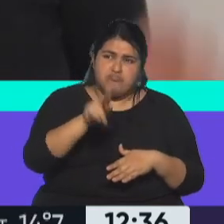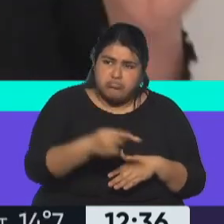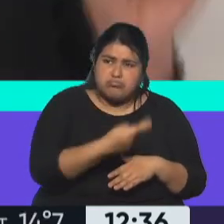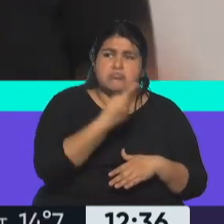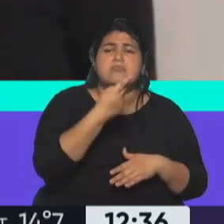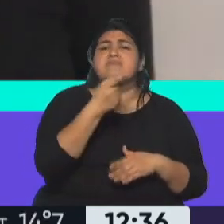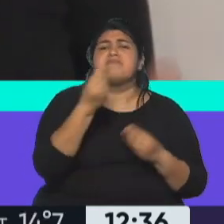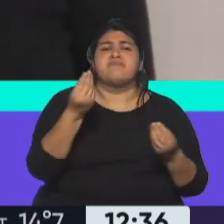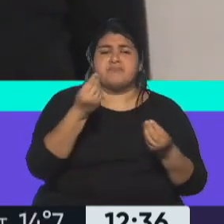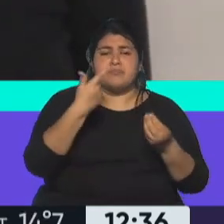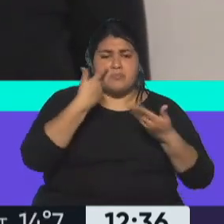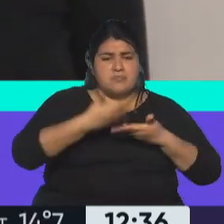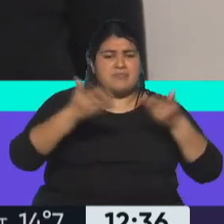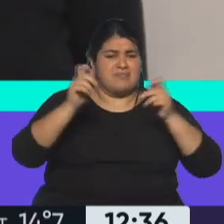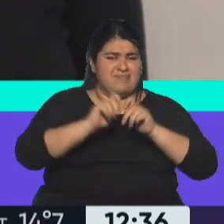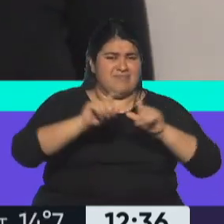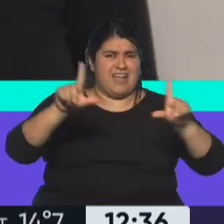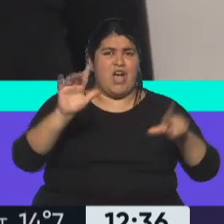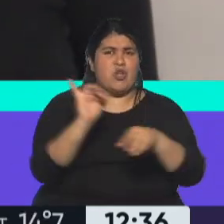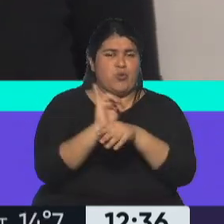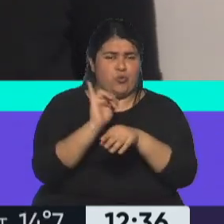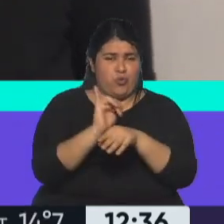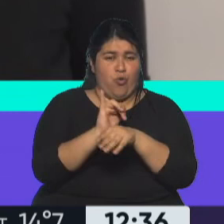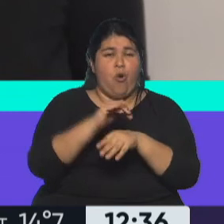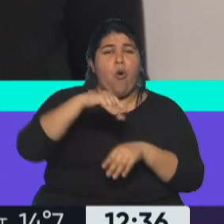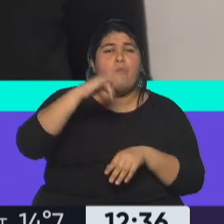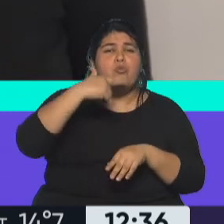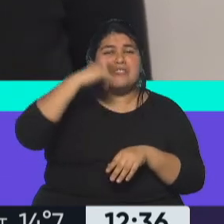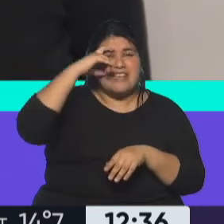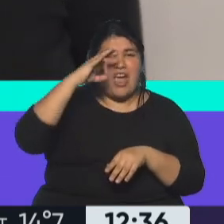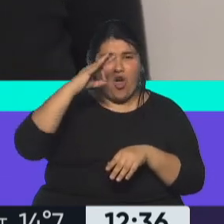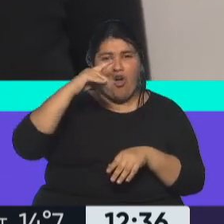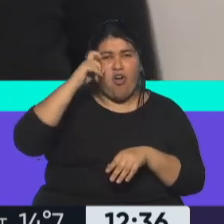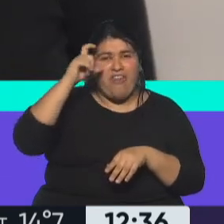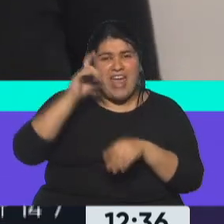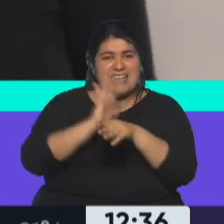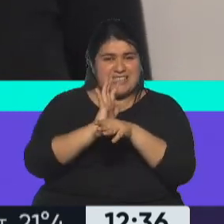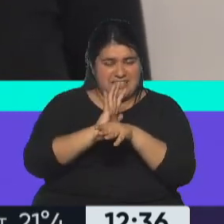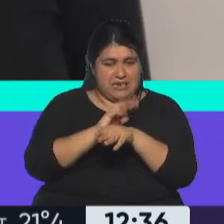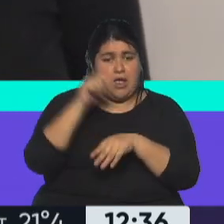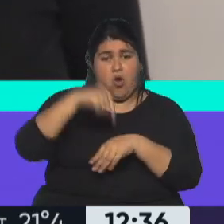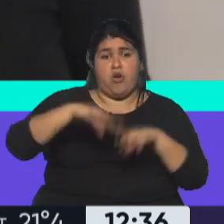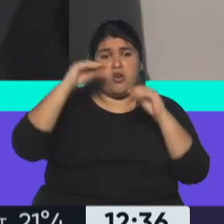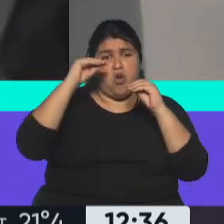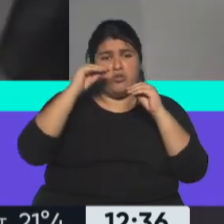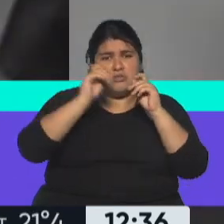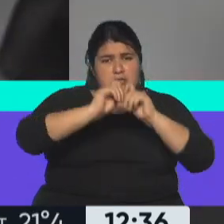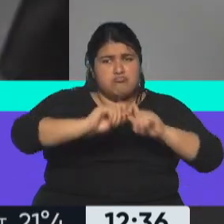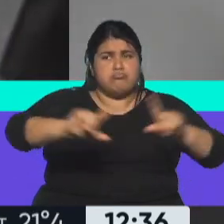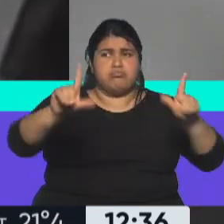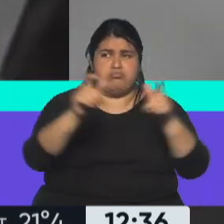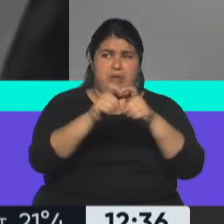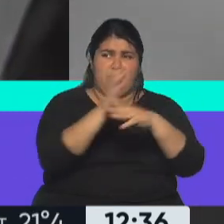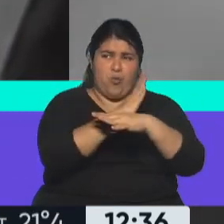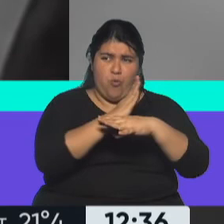va a hacer a través del canal de YouTube del Museo del Cine y hoy a las 10 de la noche van a proyectar esta maravilla y